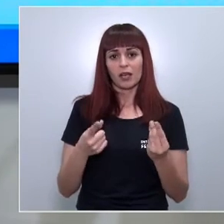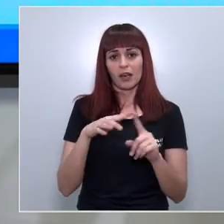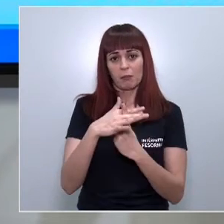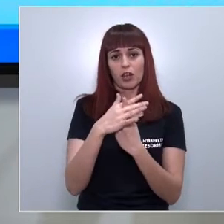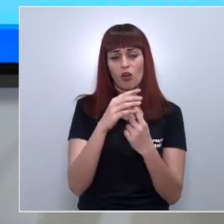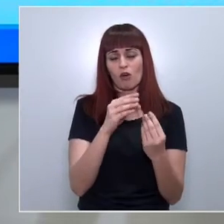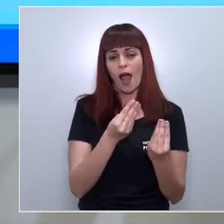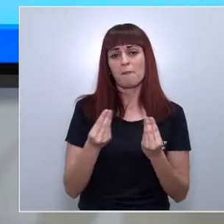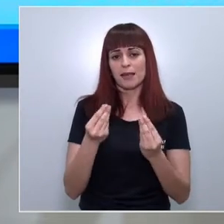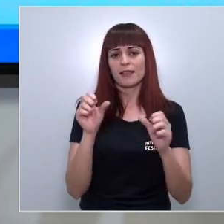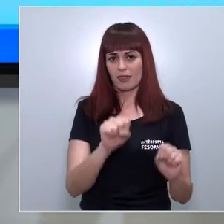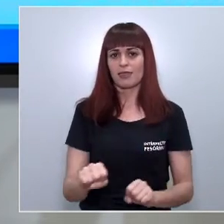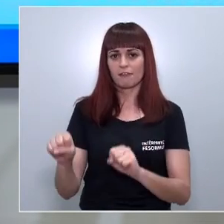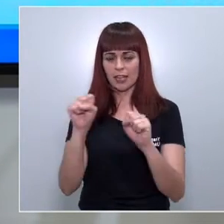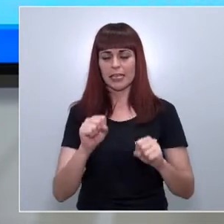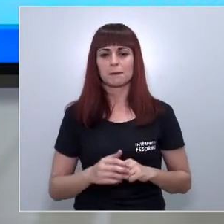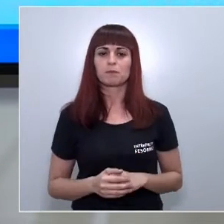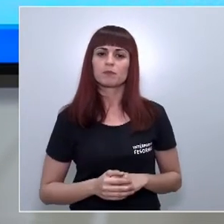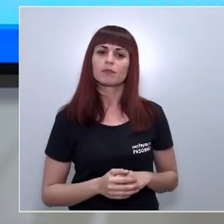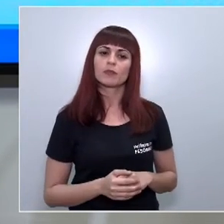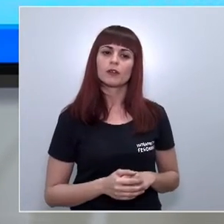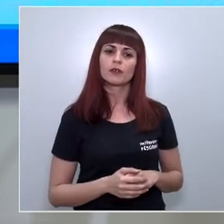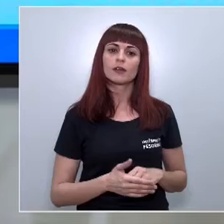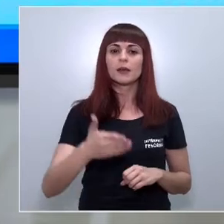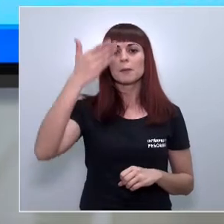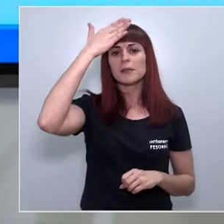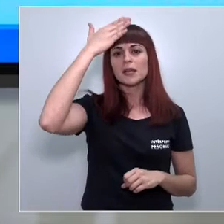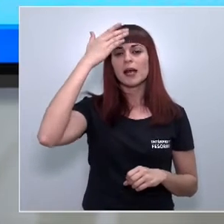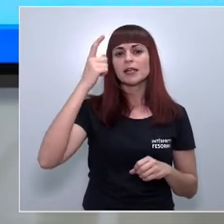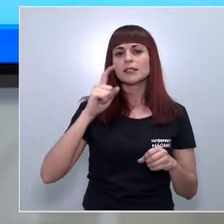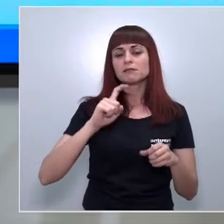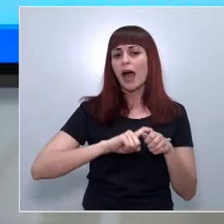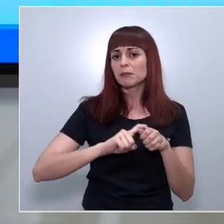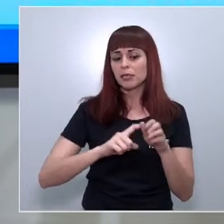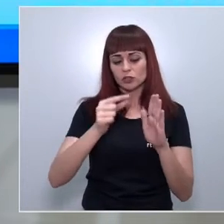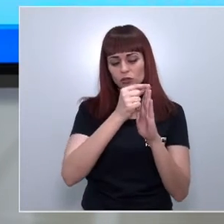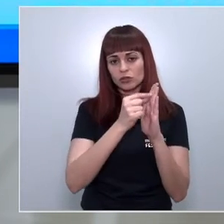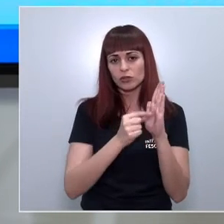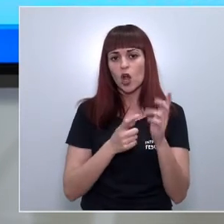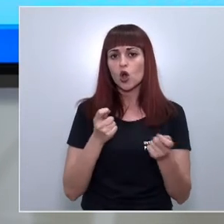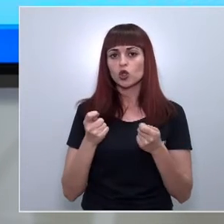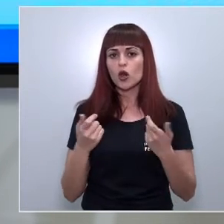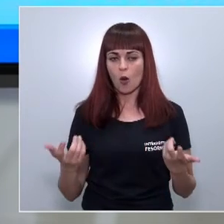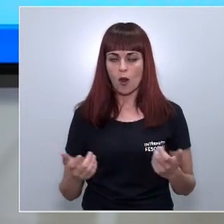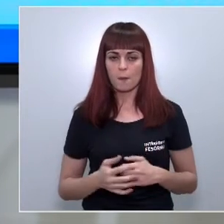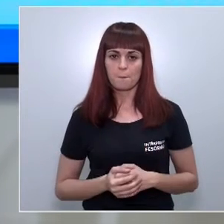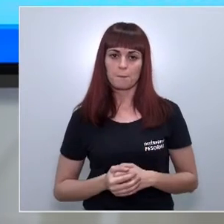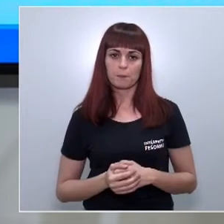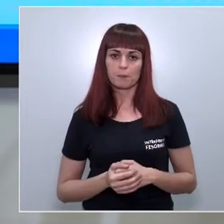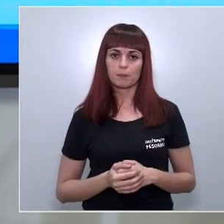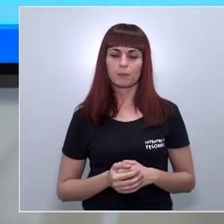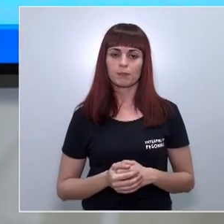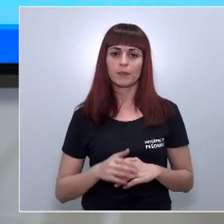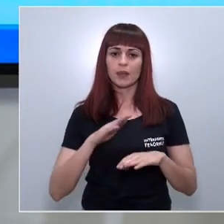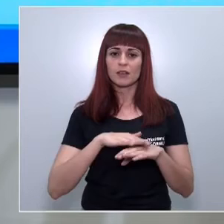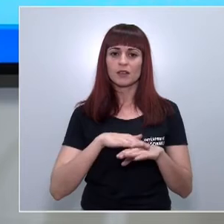medioambiente. ¿Cuáles son los principales aspectos que se regulan? Para comprender mejor el objeto